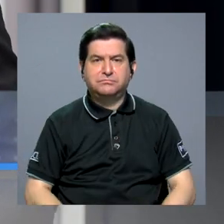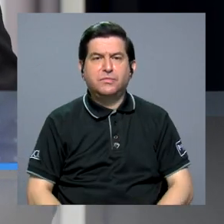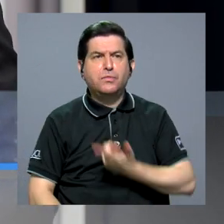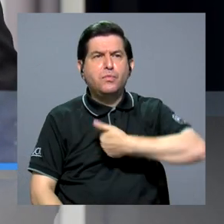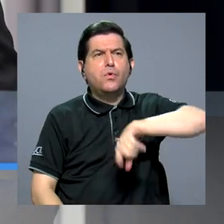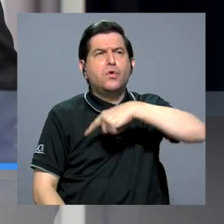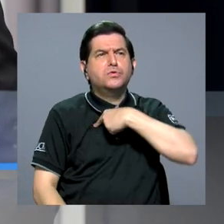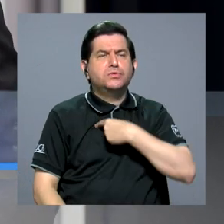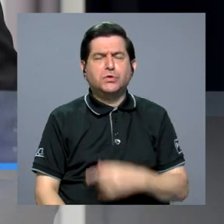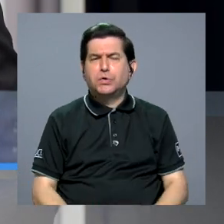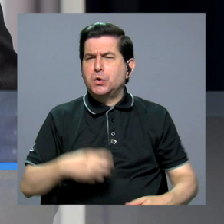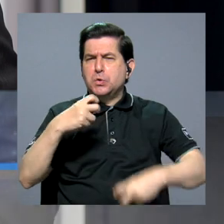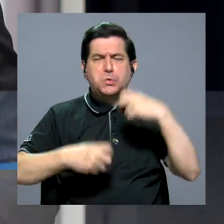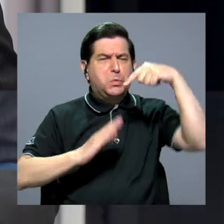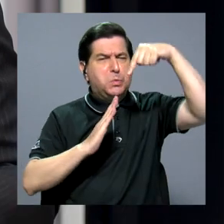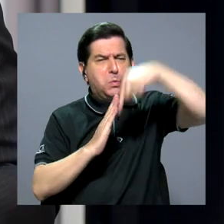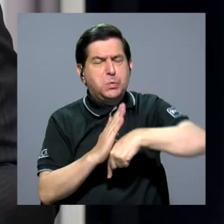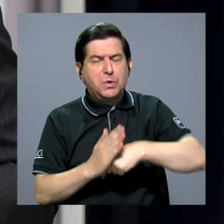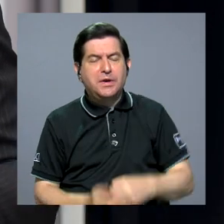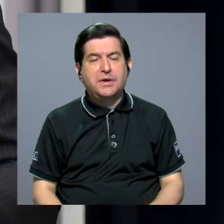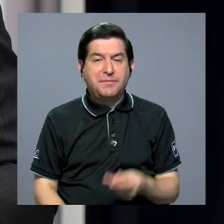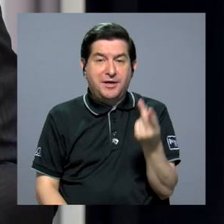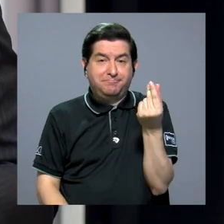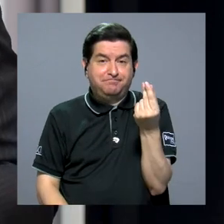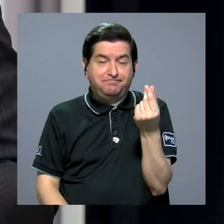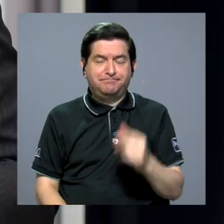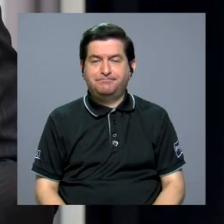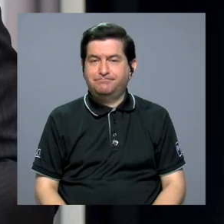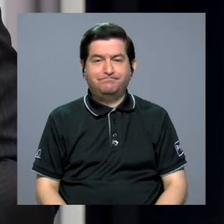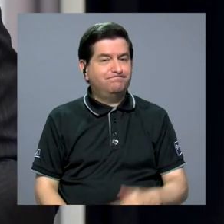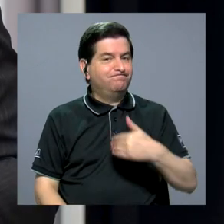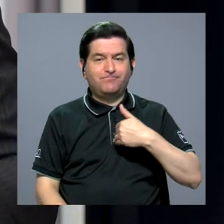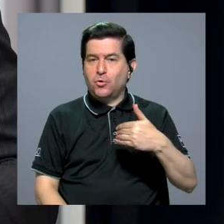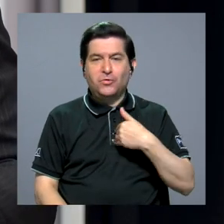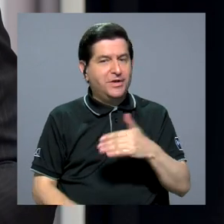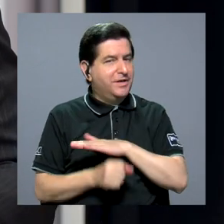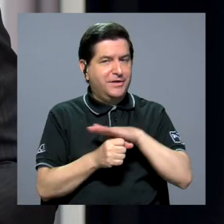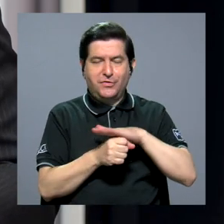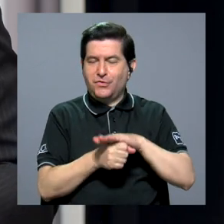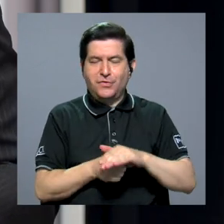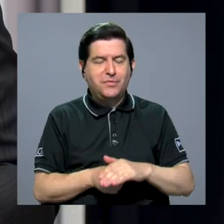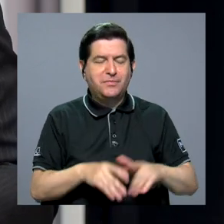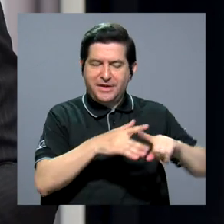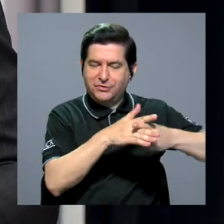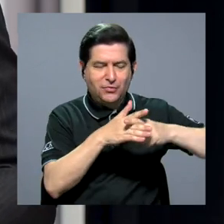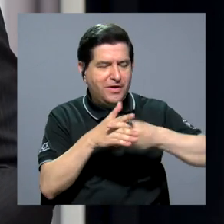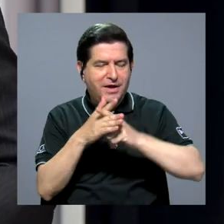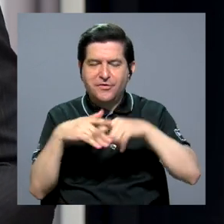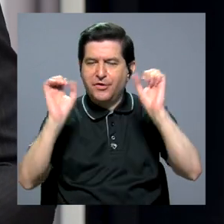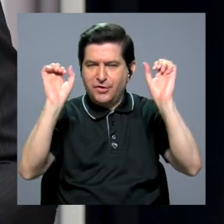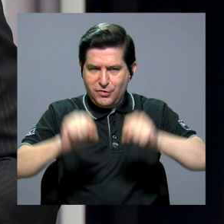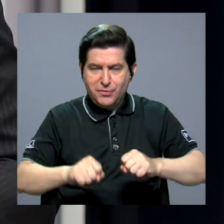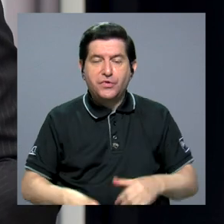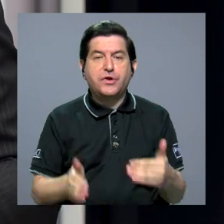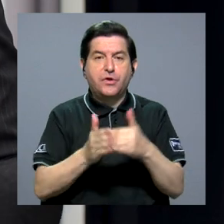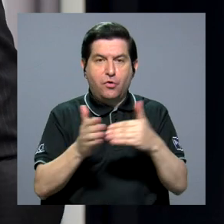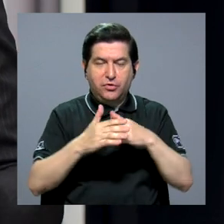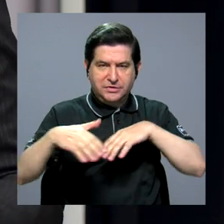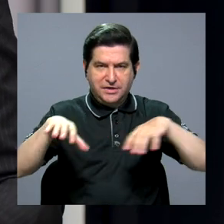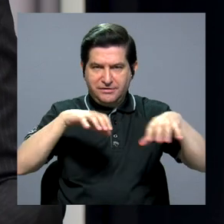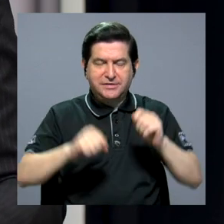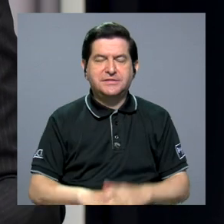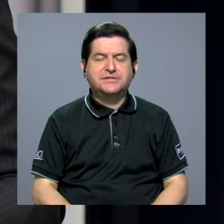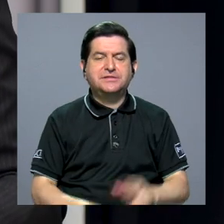actualmente. Tenemos serios problemas de recursos, no tenemos el dinero suficiente para dar ese mantenimiento, para